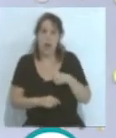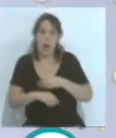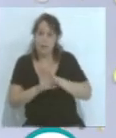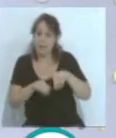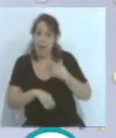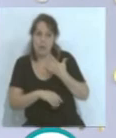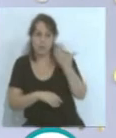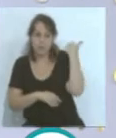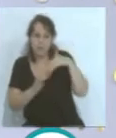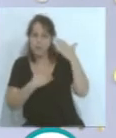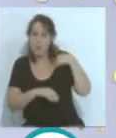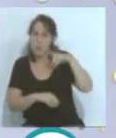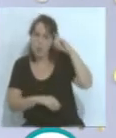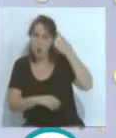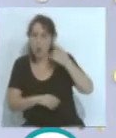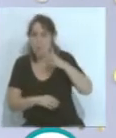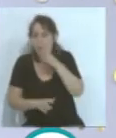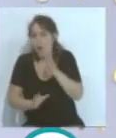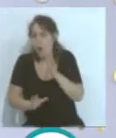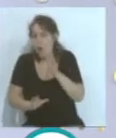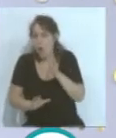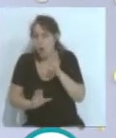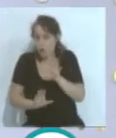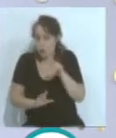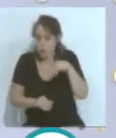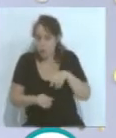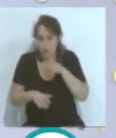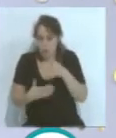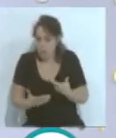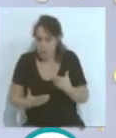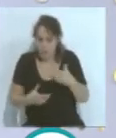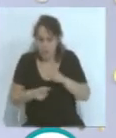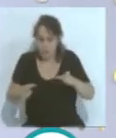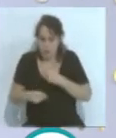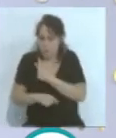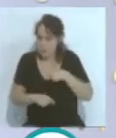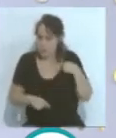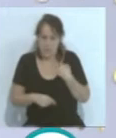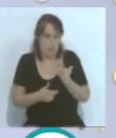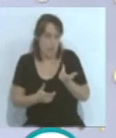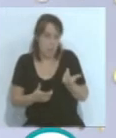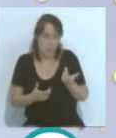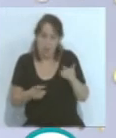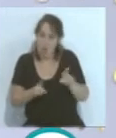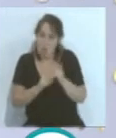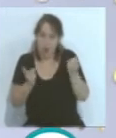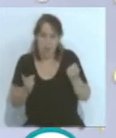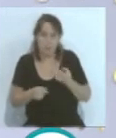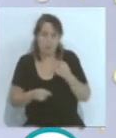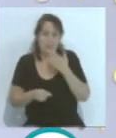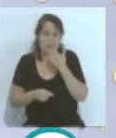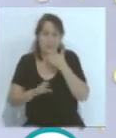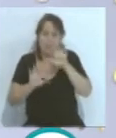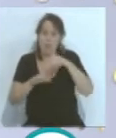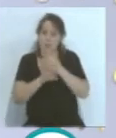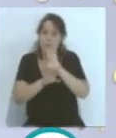loco en su momento, pero mira, hoy en día todo el mundo va con la camiseta, incluso aunque el Cádiz juegue un domingo fuera, da igual, por la mañana ya está